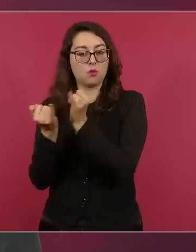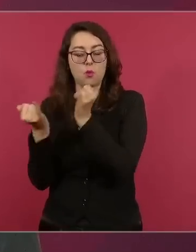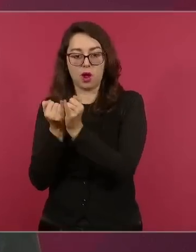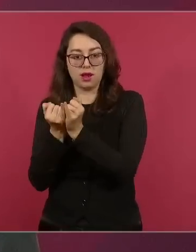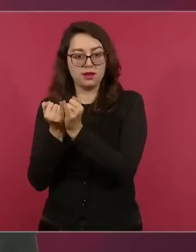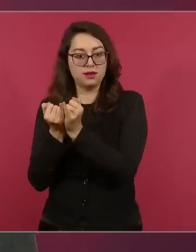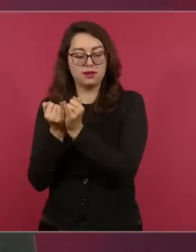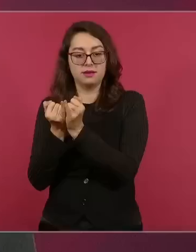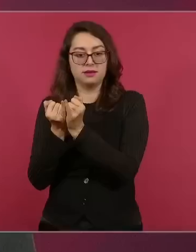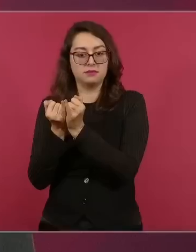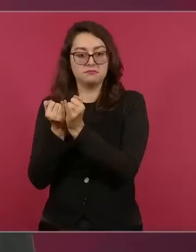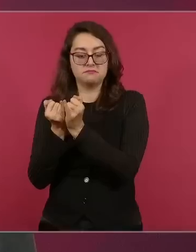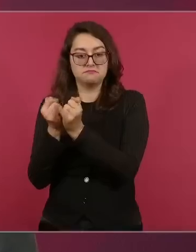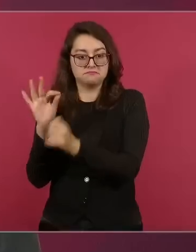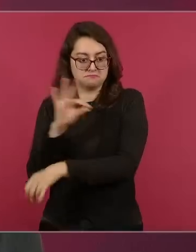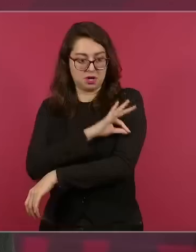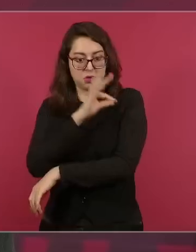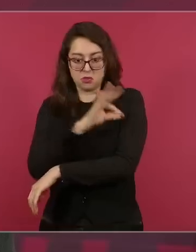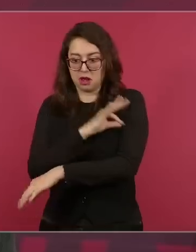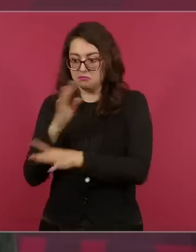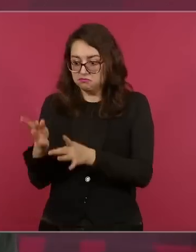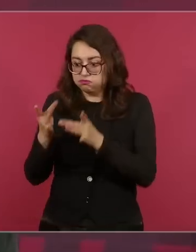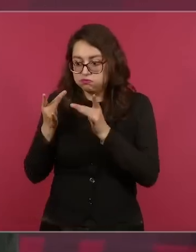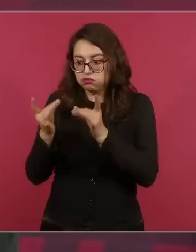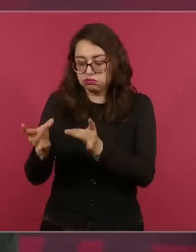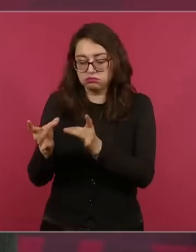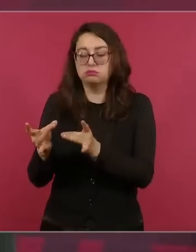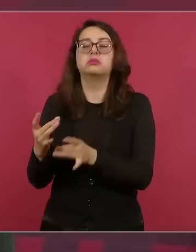calidad de las vacunas.